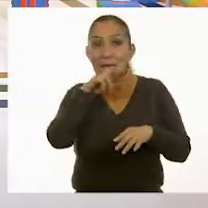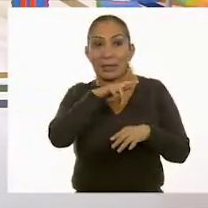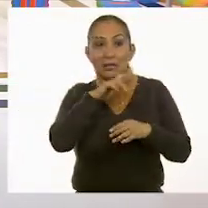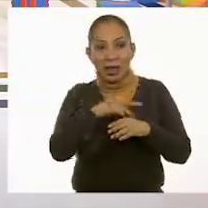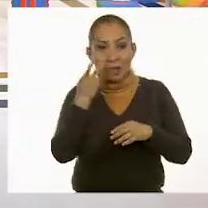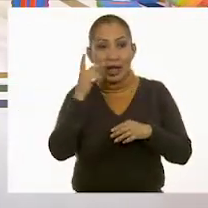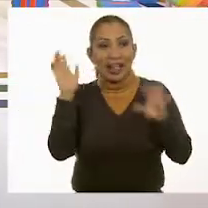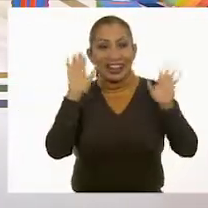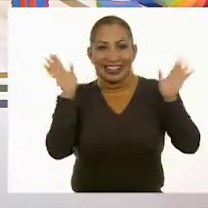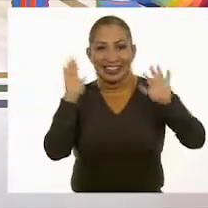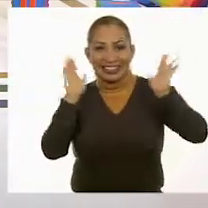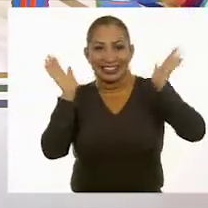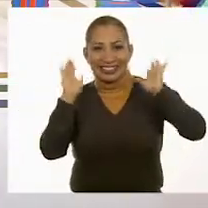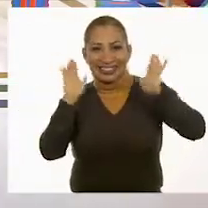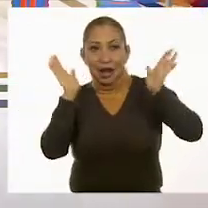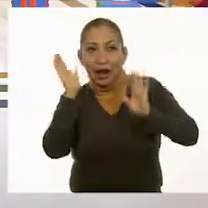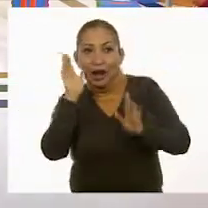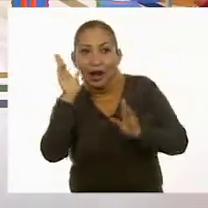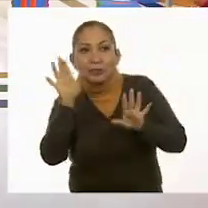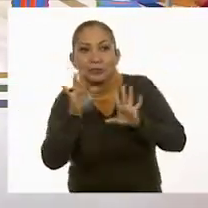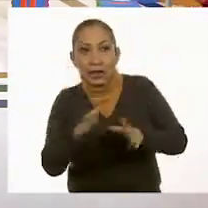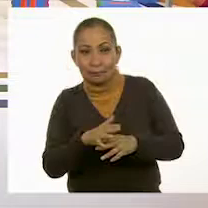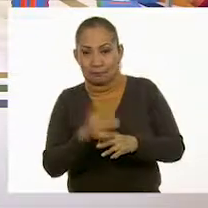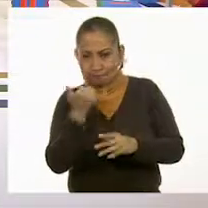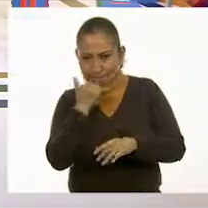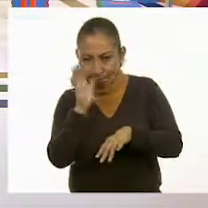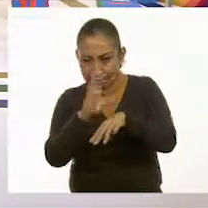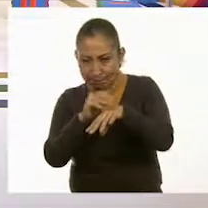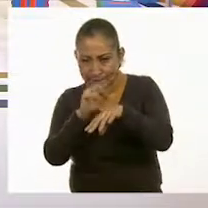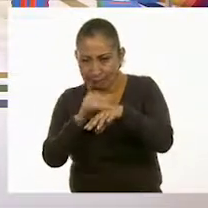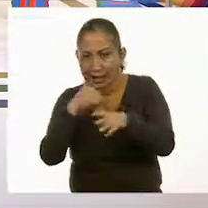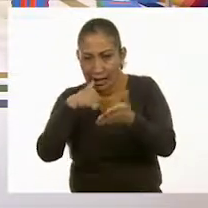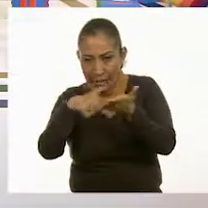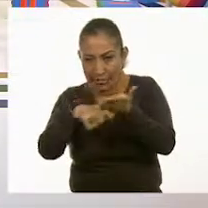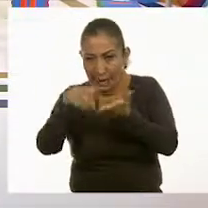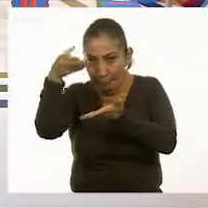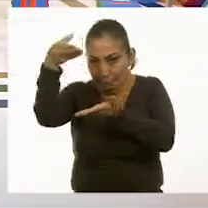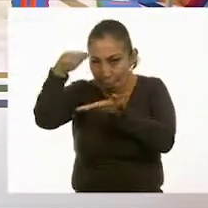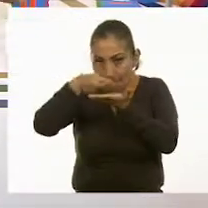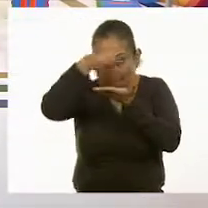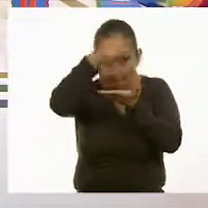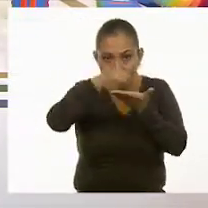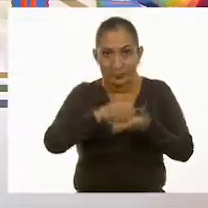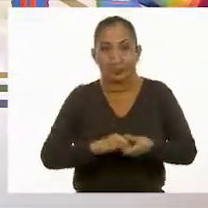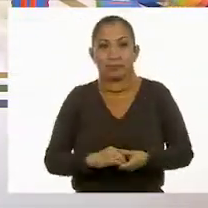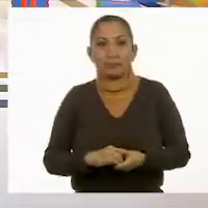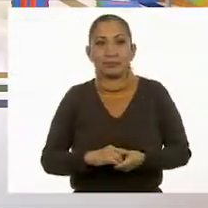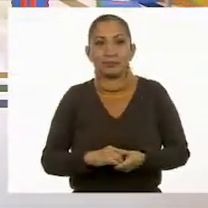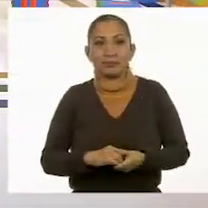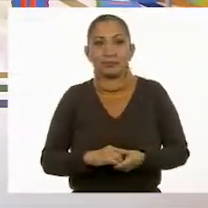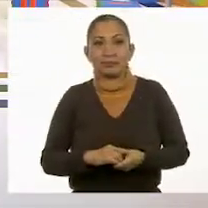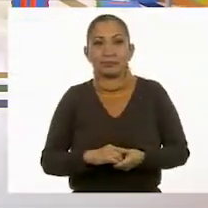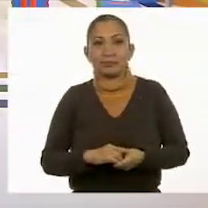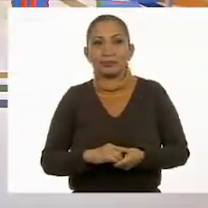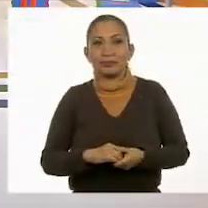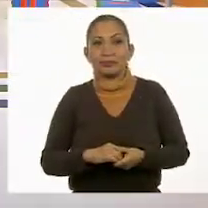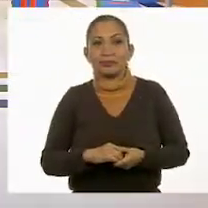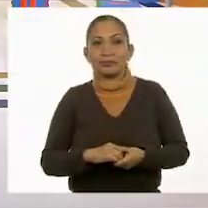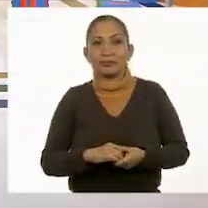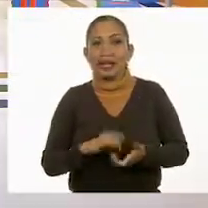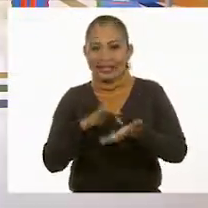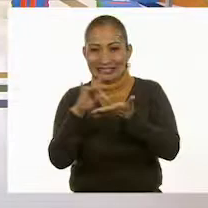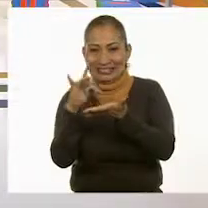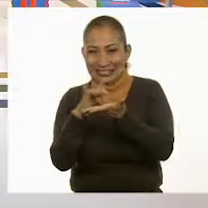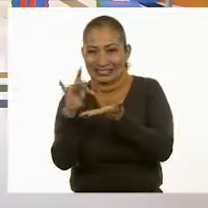vamos a ver. Hola, hola, hola, amiguitos. ¿Cómo están? Voy a tomar cada uno de sus mensajes, ¿de acuerdo? A ver, tomo este. Ay, ¿quién? Y ahora tomo este.